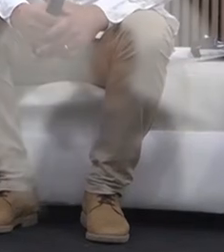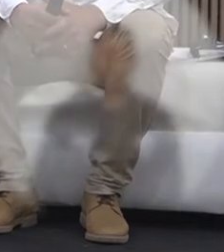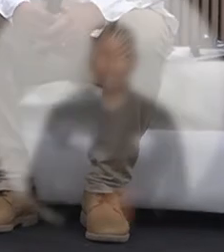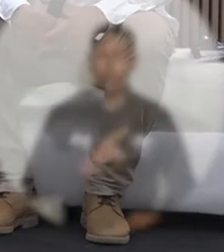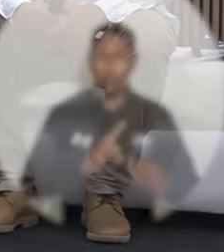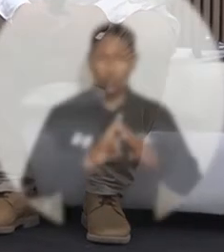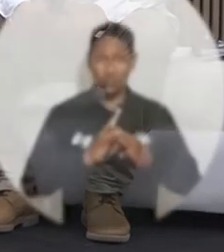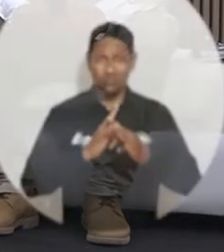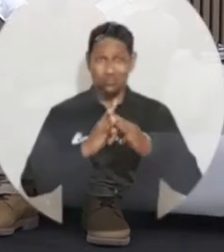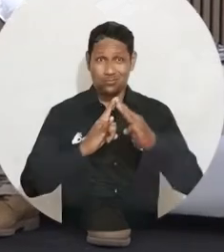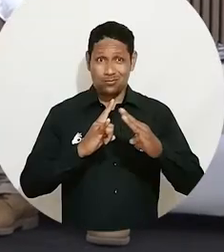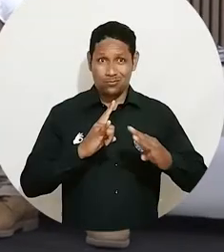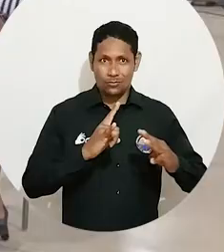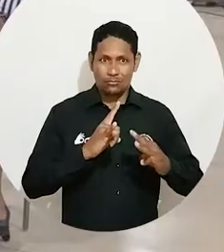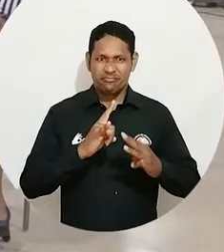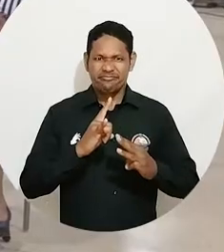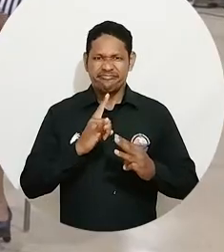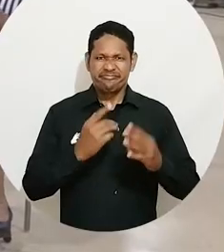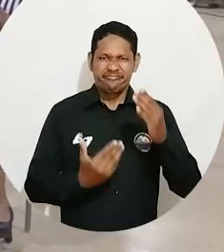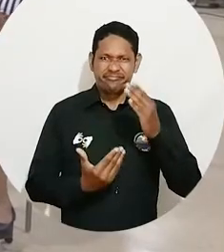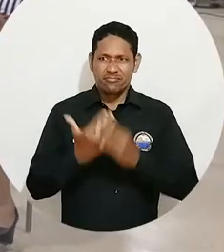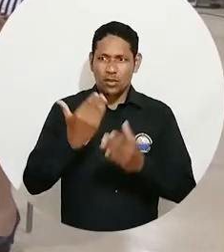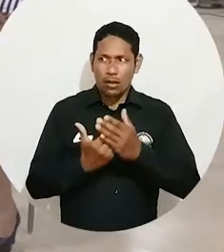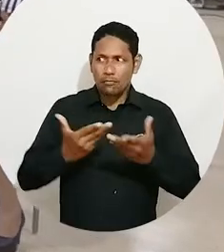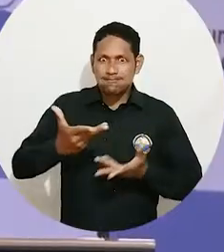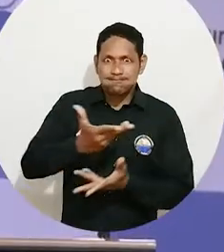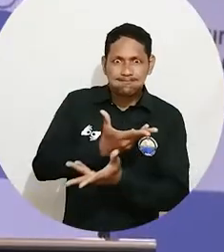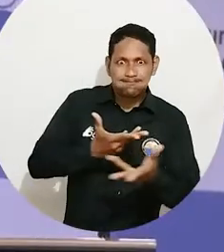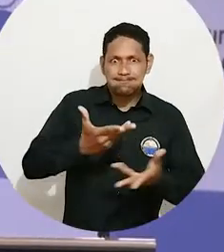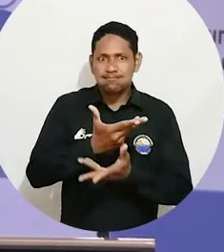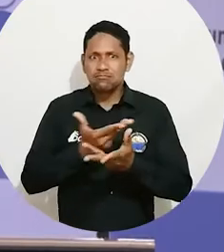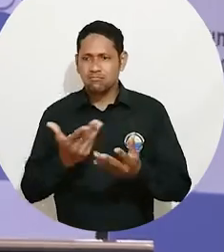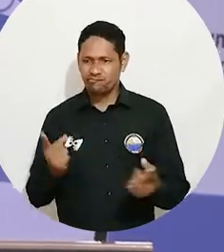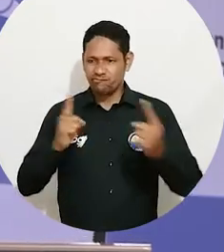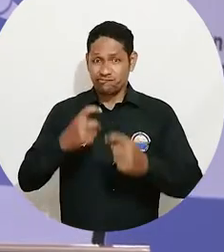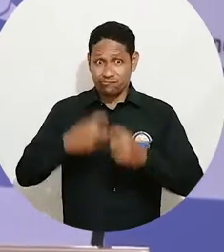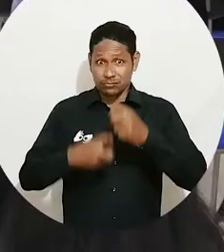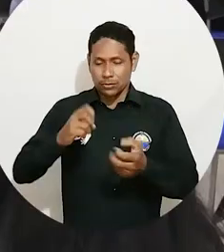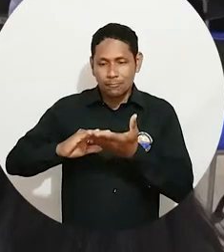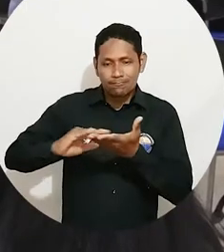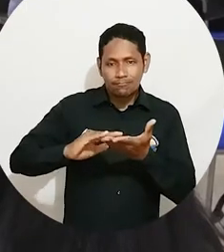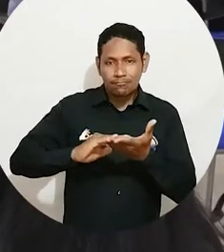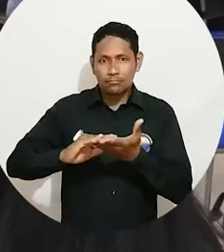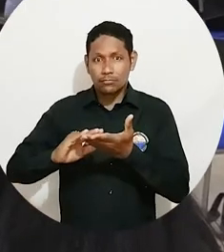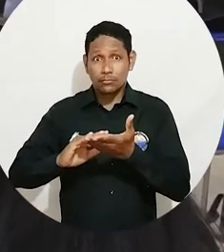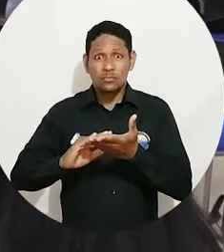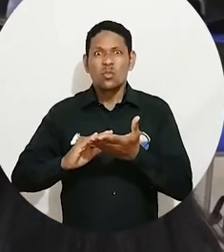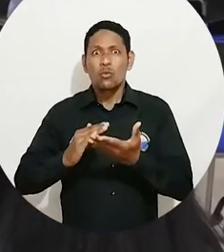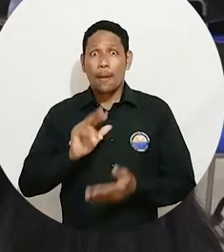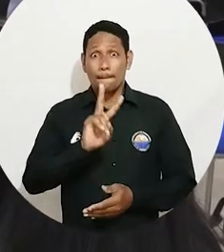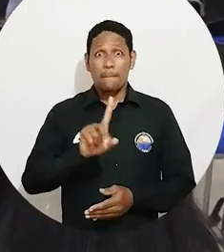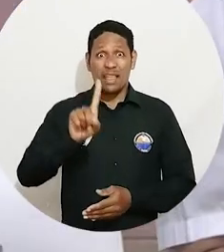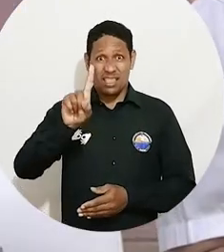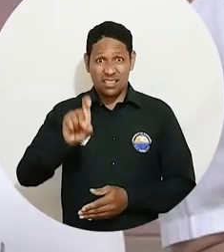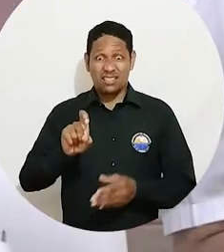En la Universidad del Magdalena se llevó a cabo el intercambio de experiencias sobre conciliación penal con la participación de 26